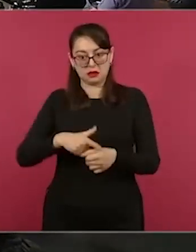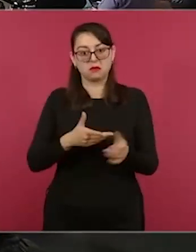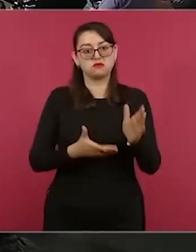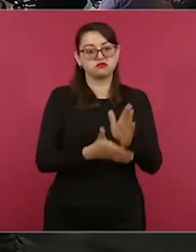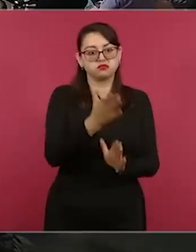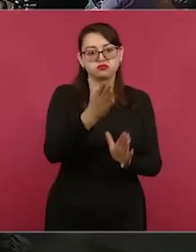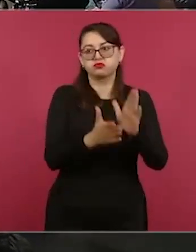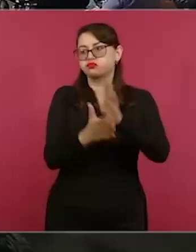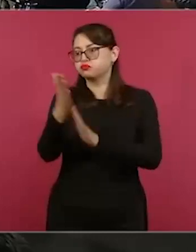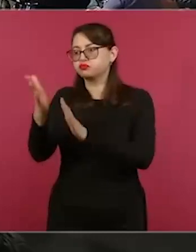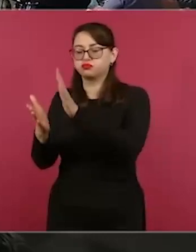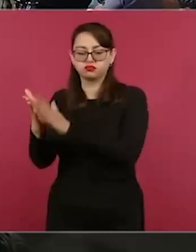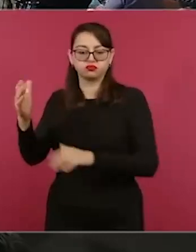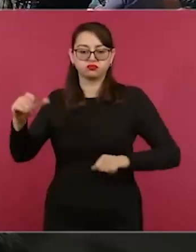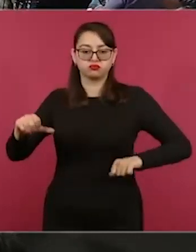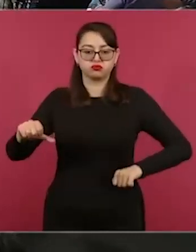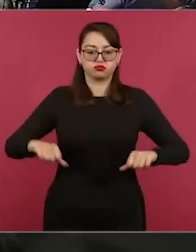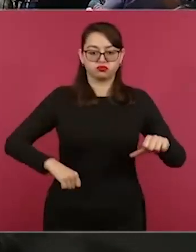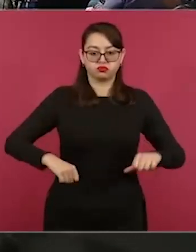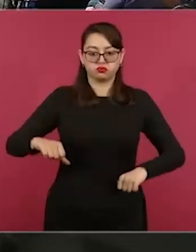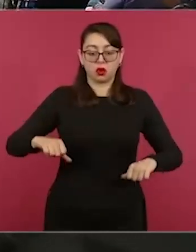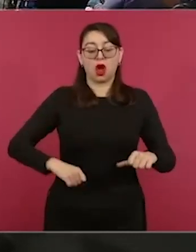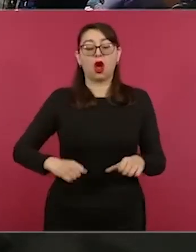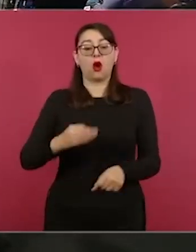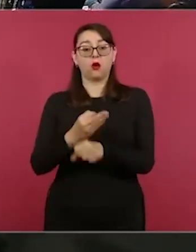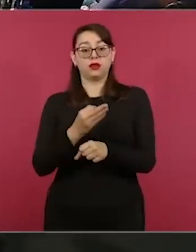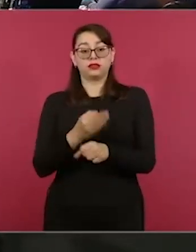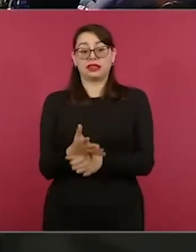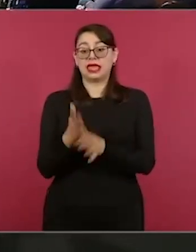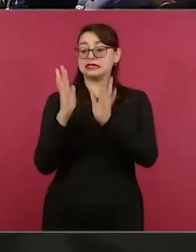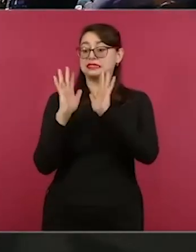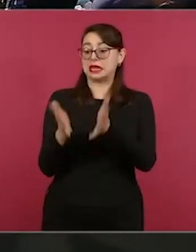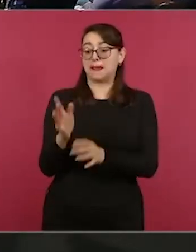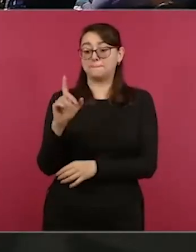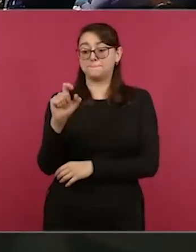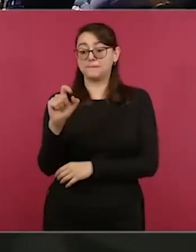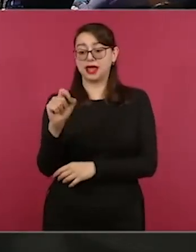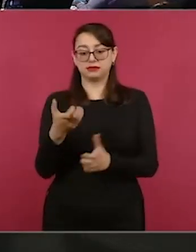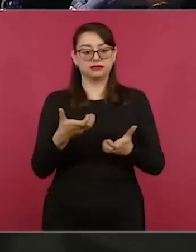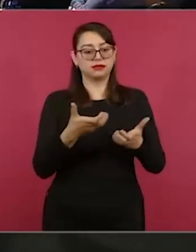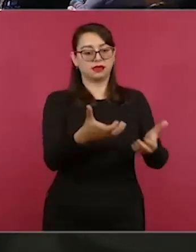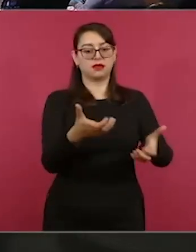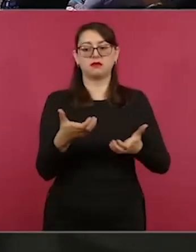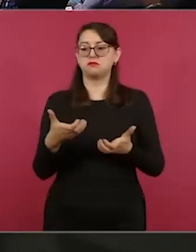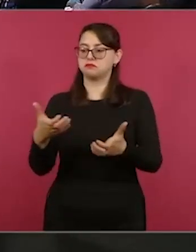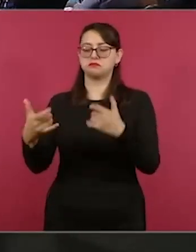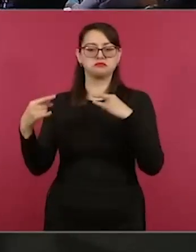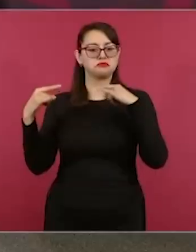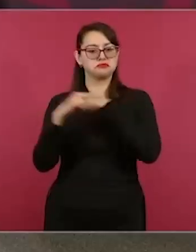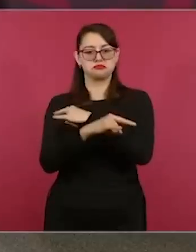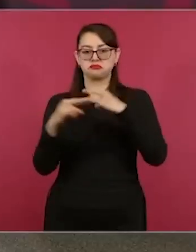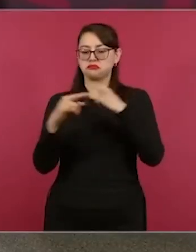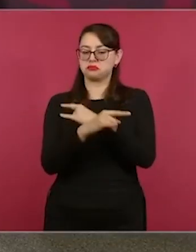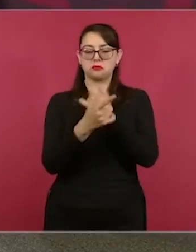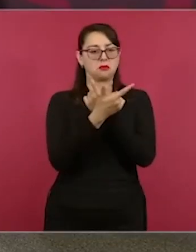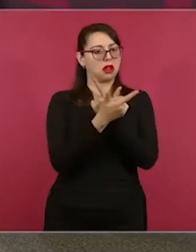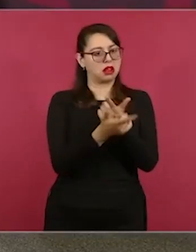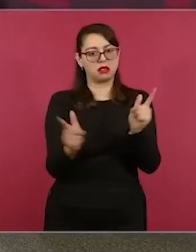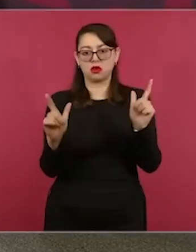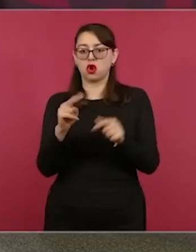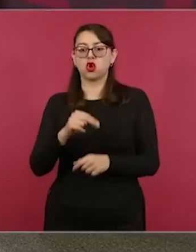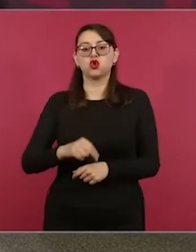liberación de 20 arterias viales ya de Acapulco, que incluyen los accesos del norte,